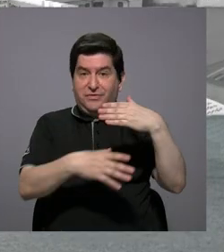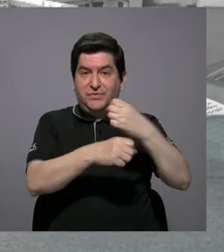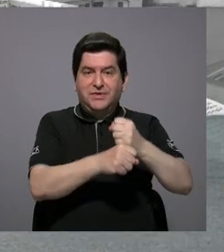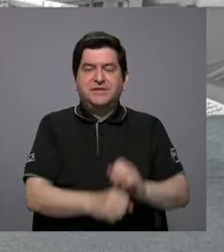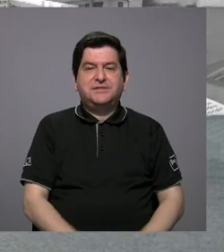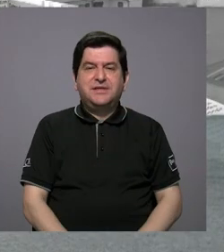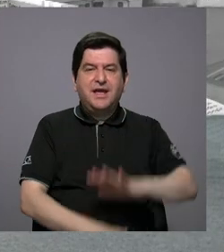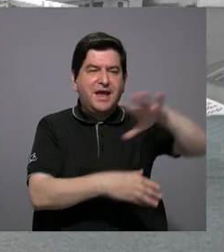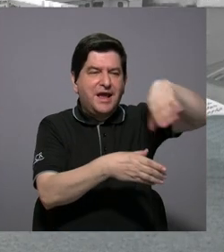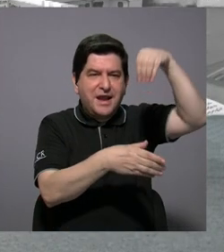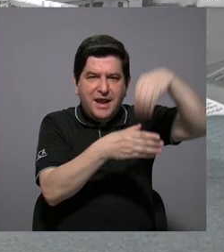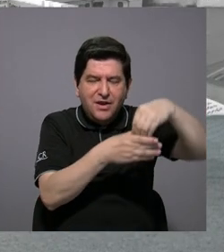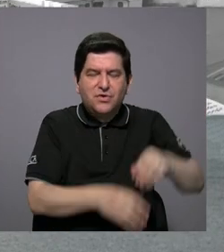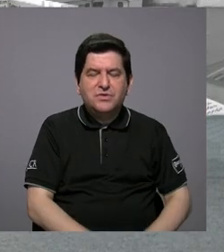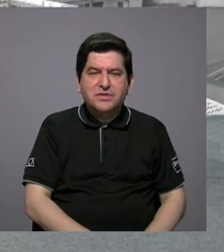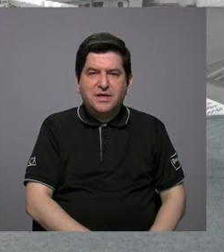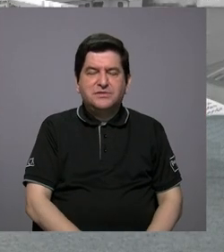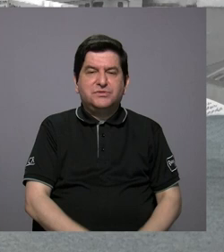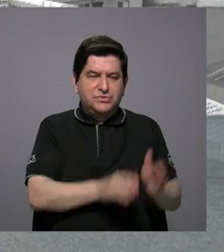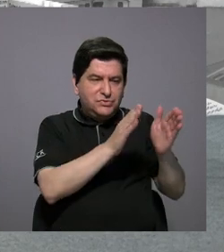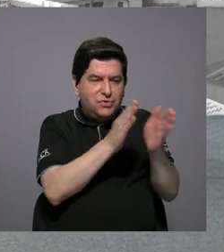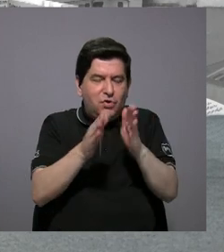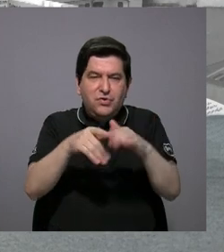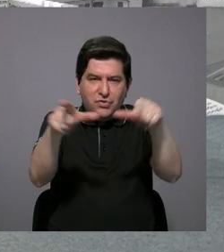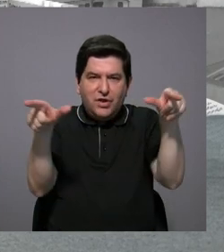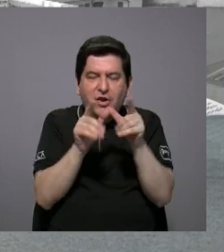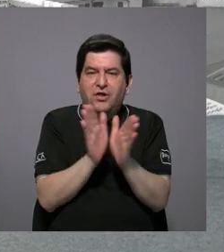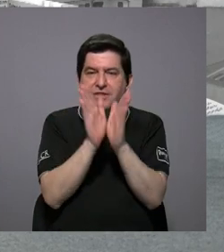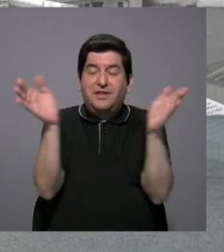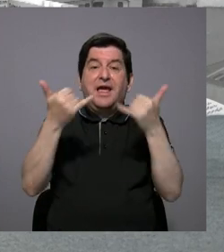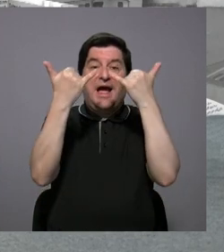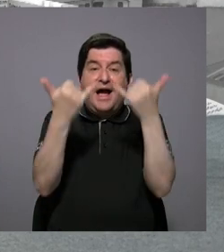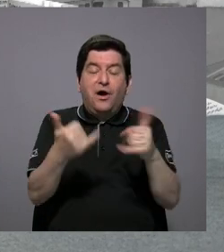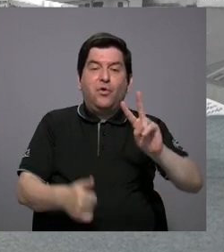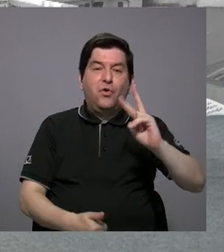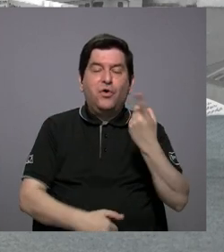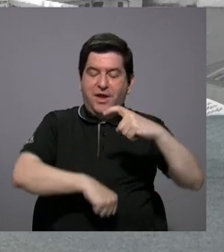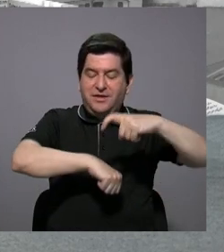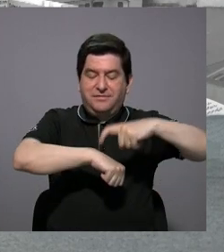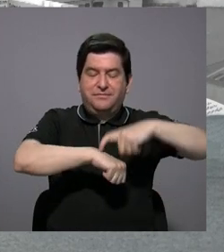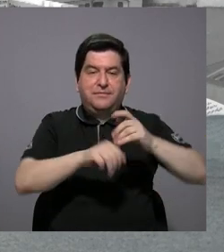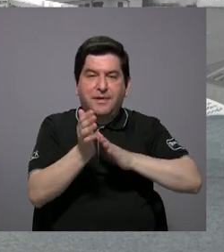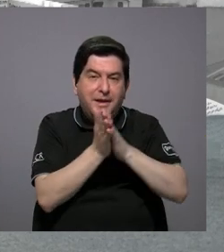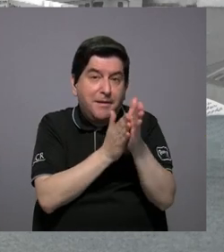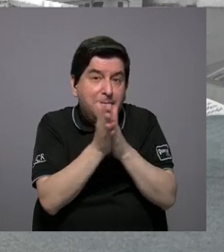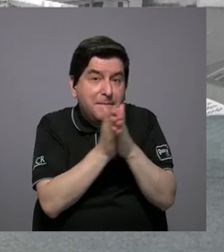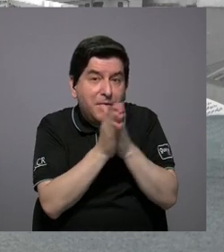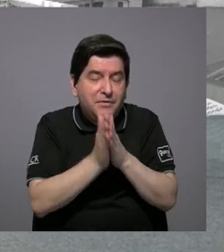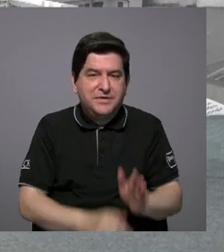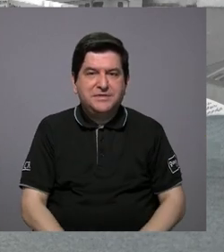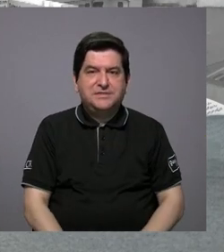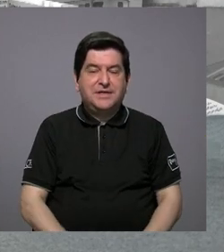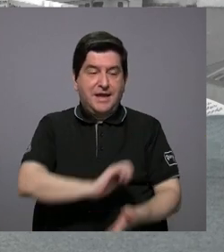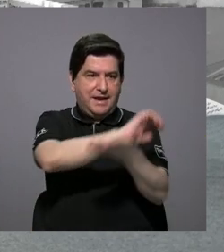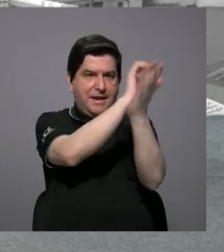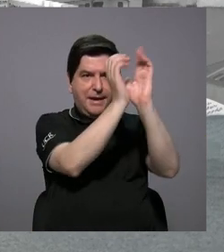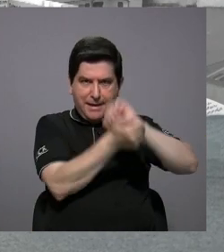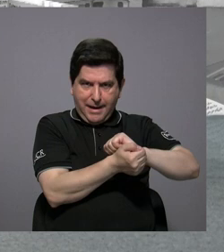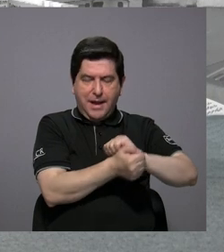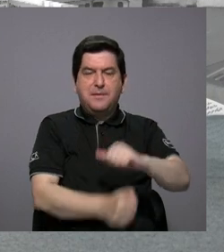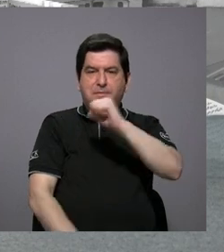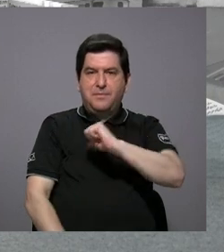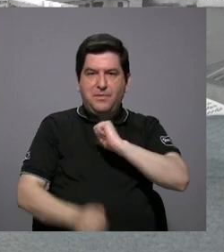el contexto del ordenamiento territorial a nivel general, y ahora entramos en una segunda etapa y aprovechamos esta coyuntura del cambio de